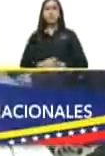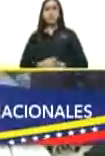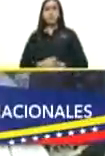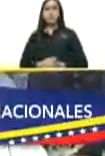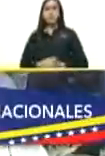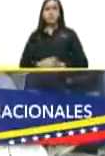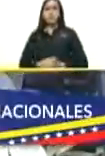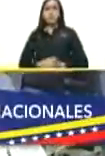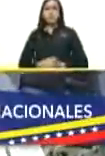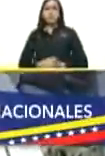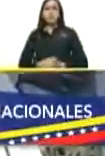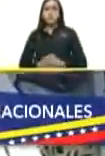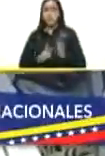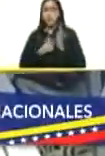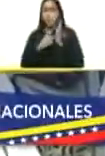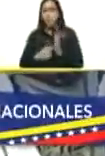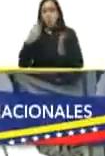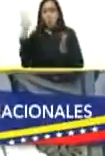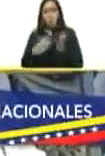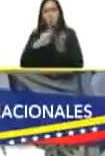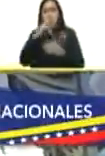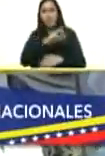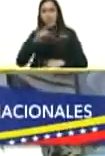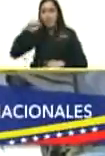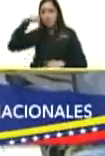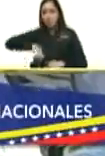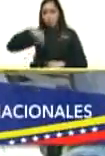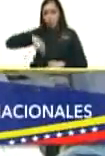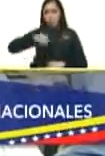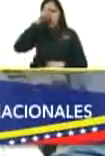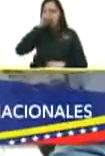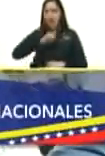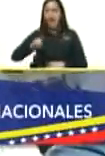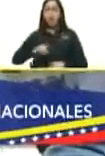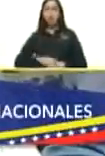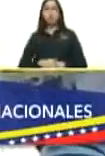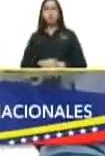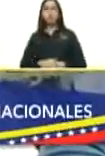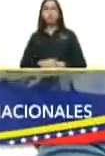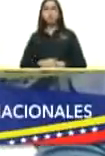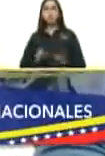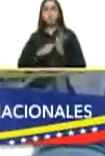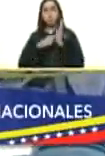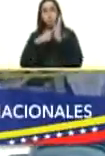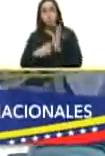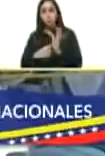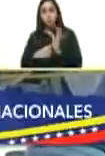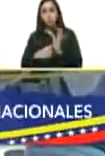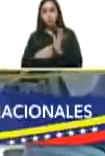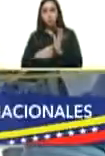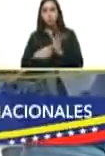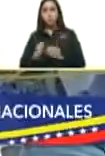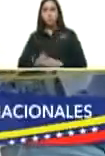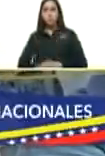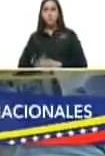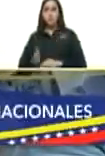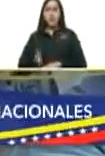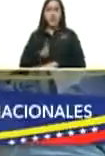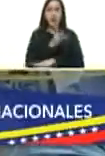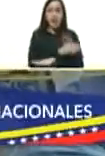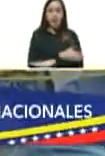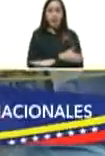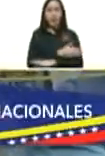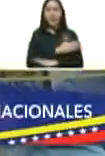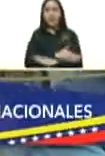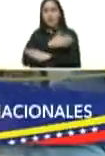que señalan el año 2021 como un año del antes y del después